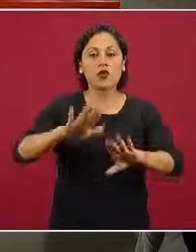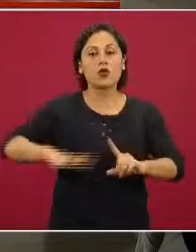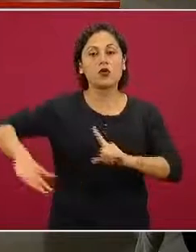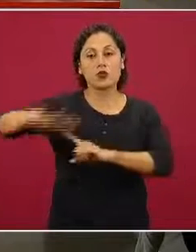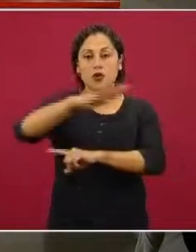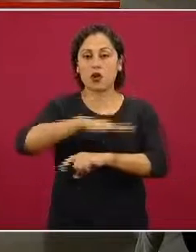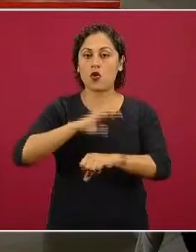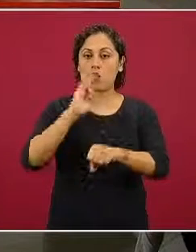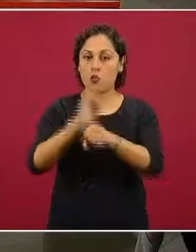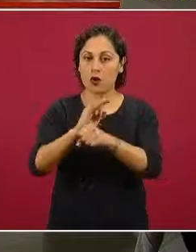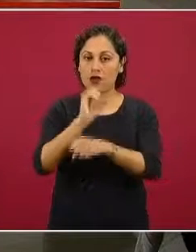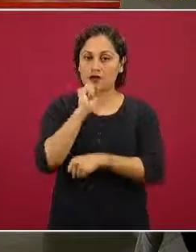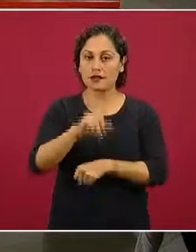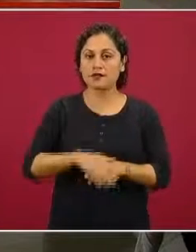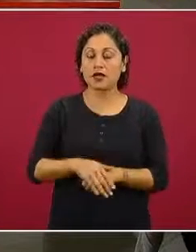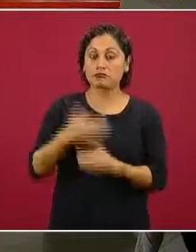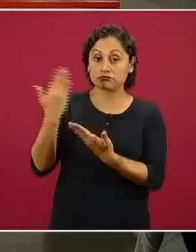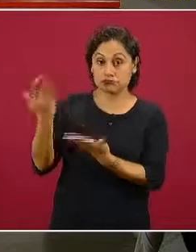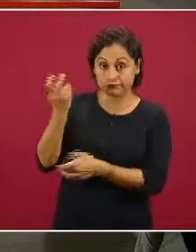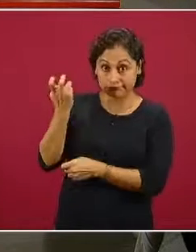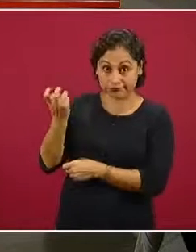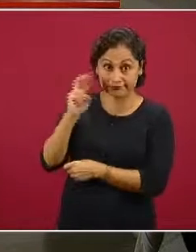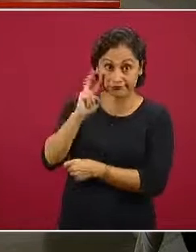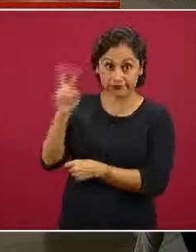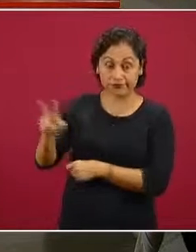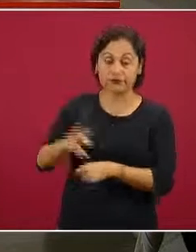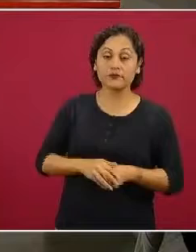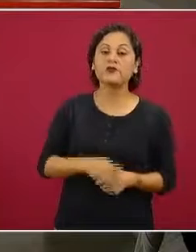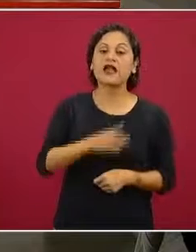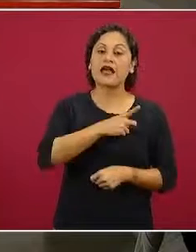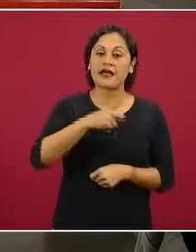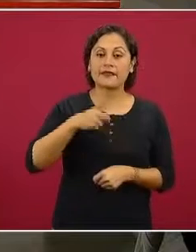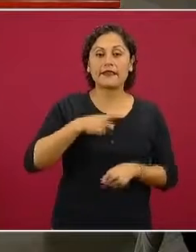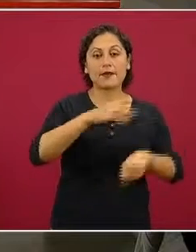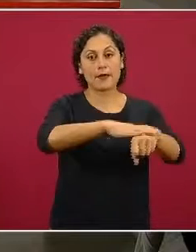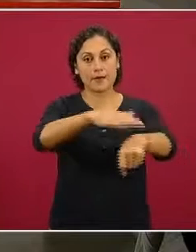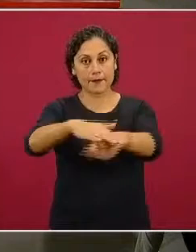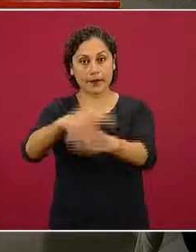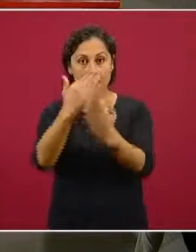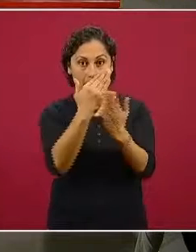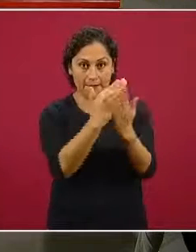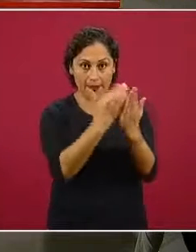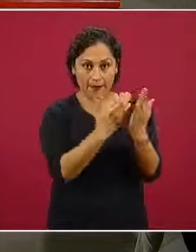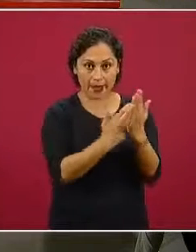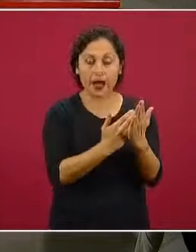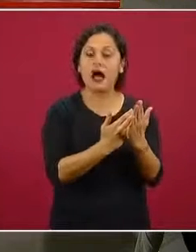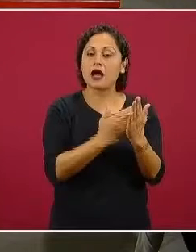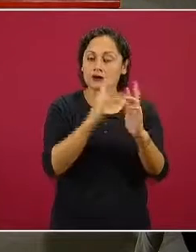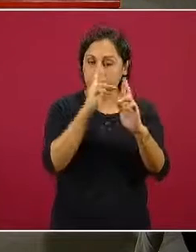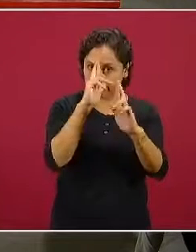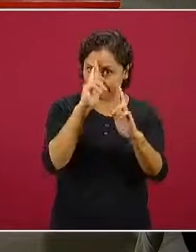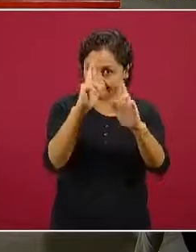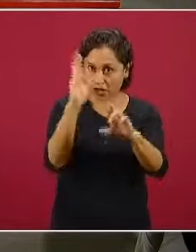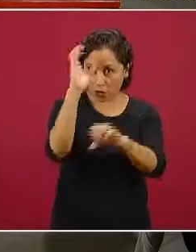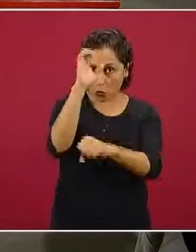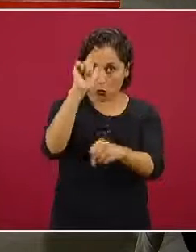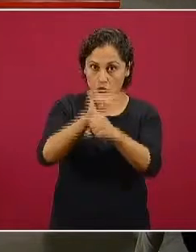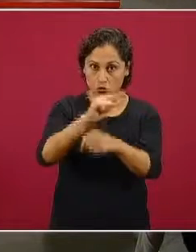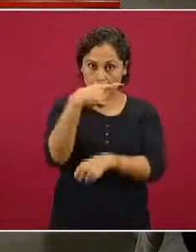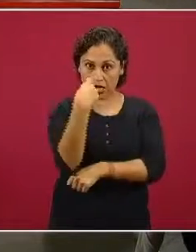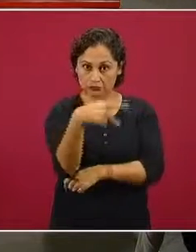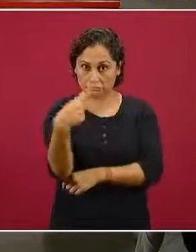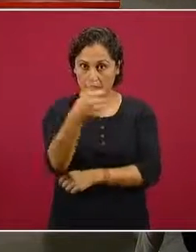importantes. Una dieta, una recomendación, si se separa de lo que es culturalmente pertinente, culturalmente aceptable,